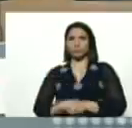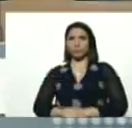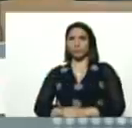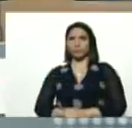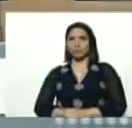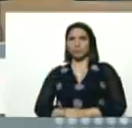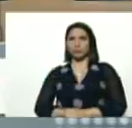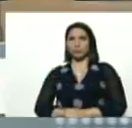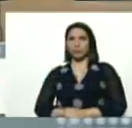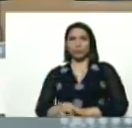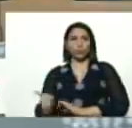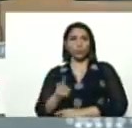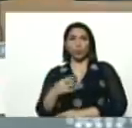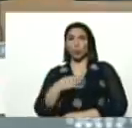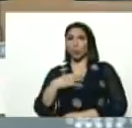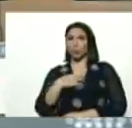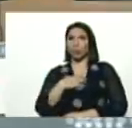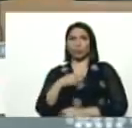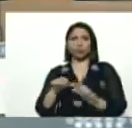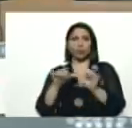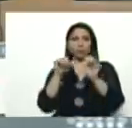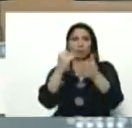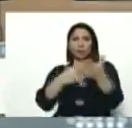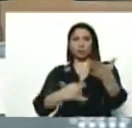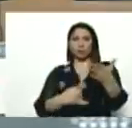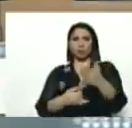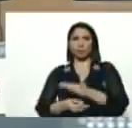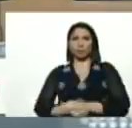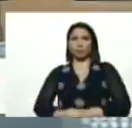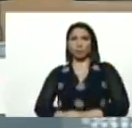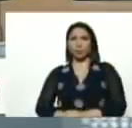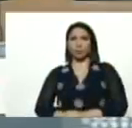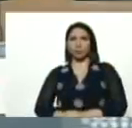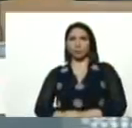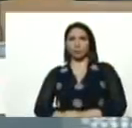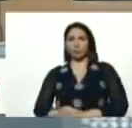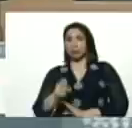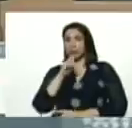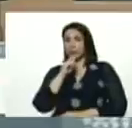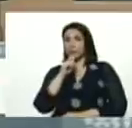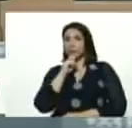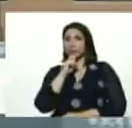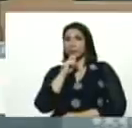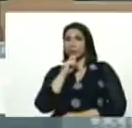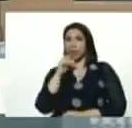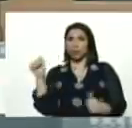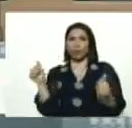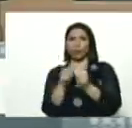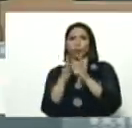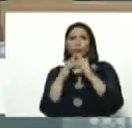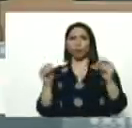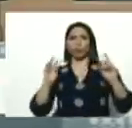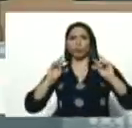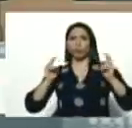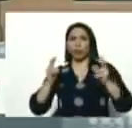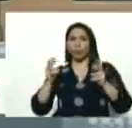no pudimos seguir, la inscripción, y va a ser difícil, con todo este tema, de la pandemia,